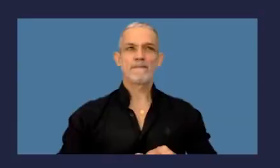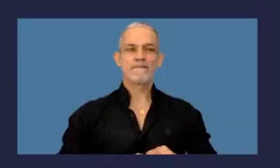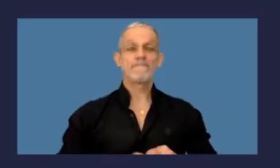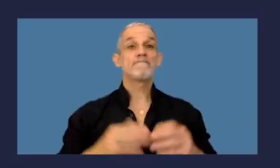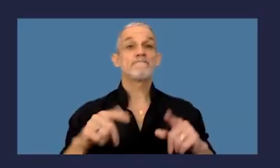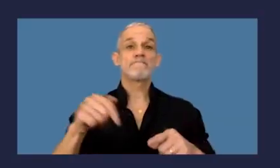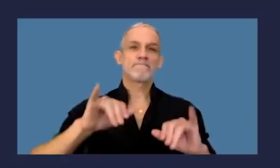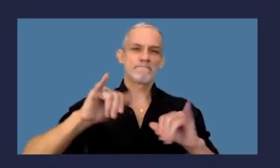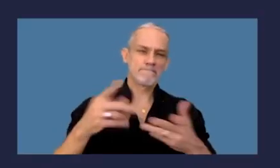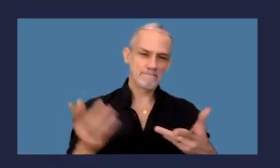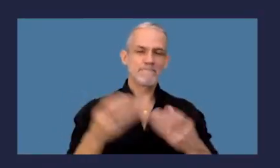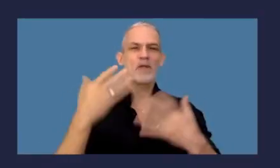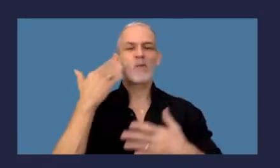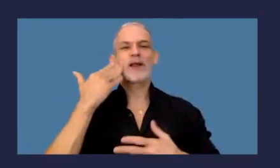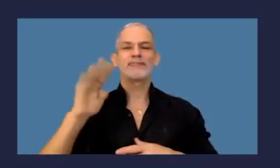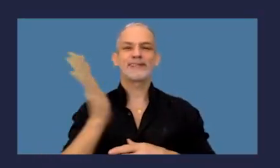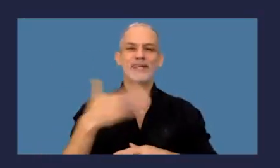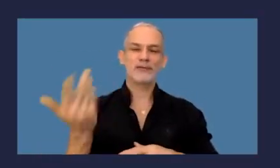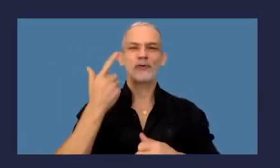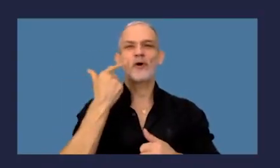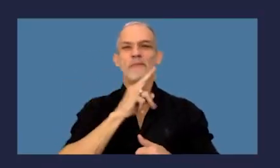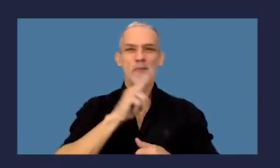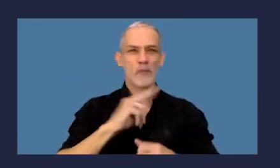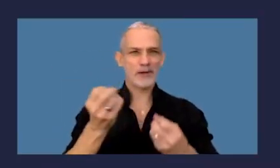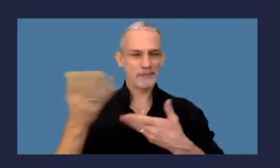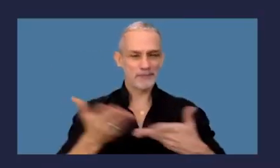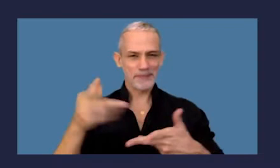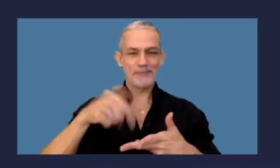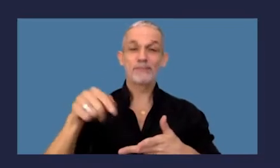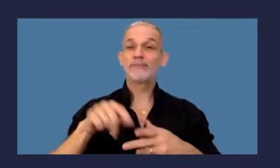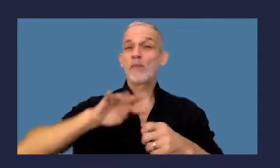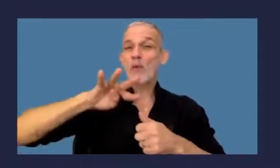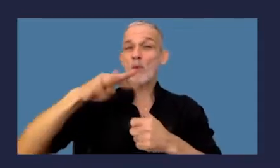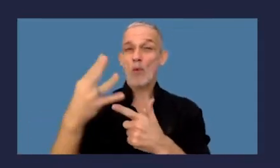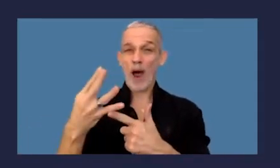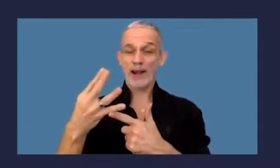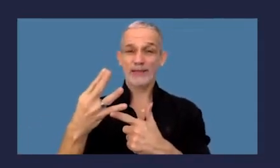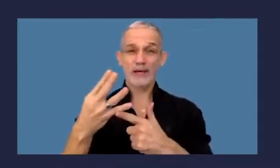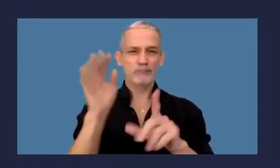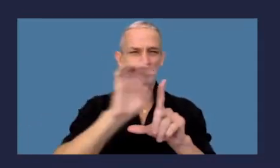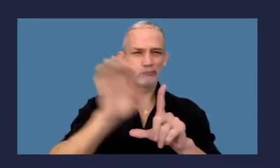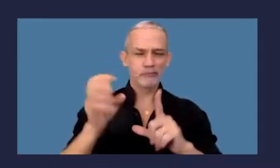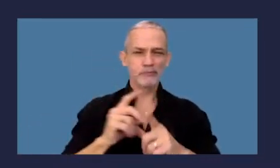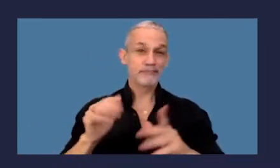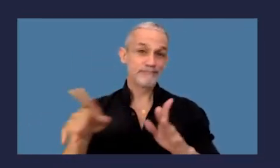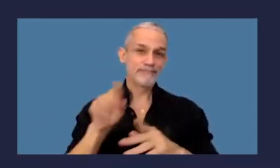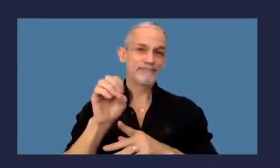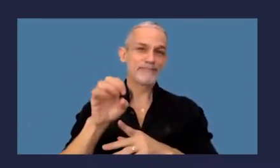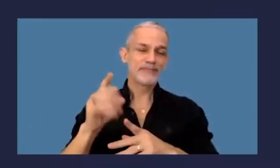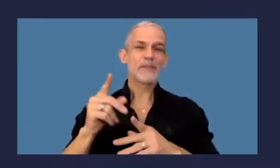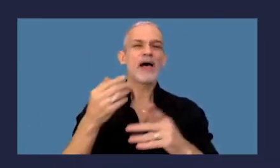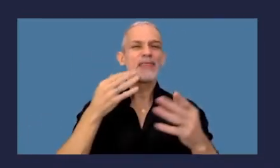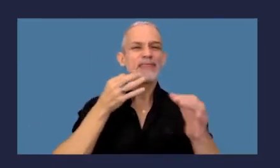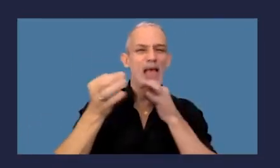Ahora sí, buenas tardes a todos y a todas en esta cuarta emisión del ciclo que hemos dado a llamar